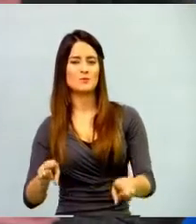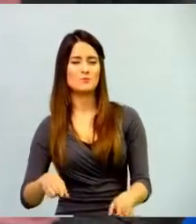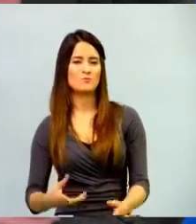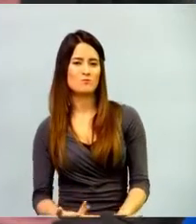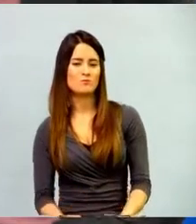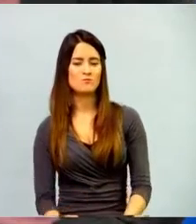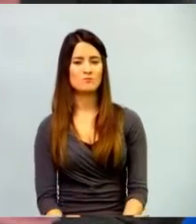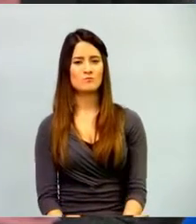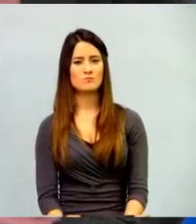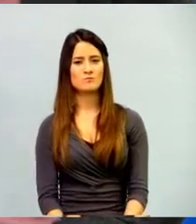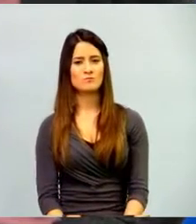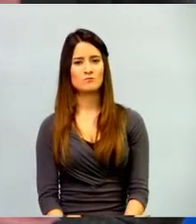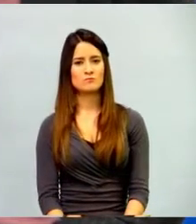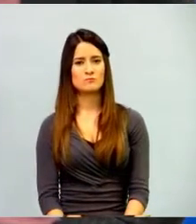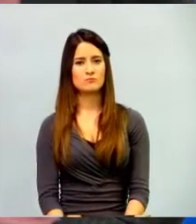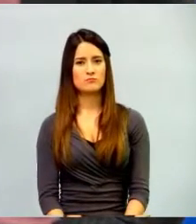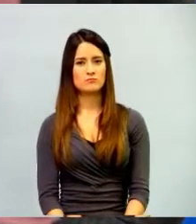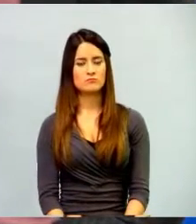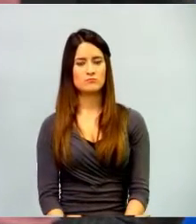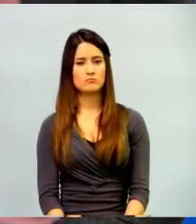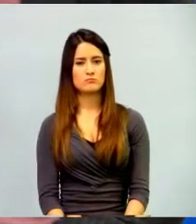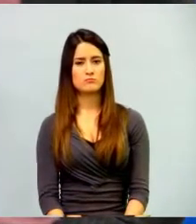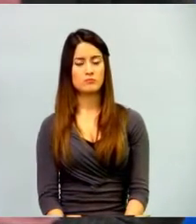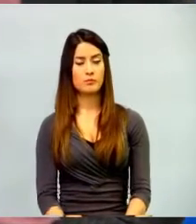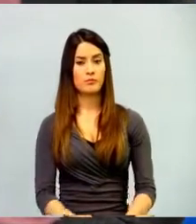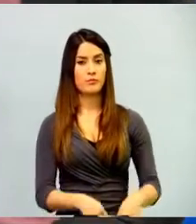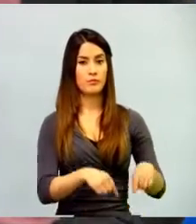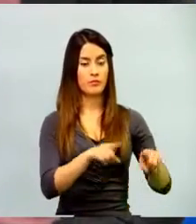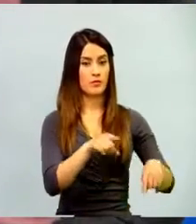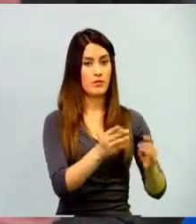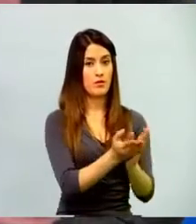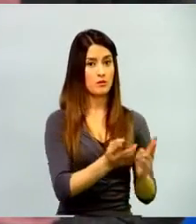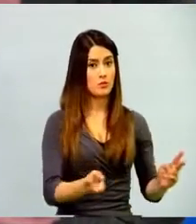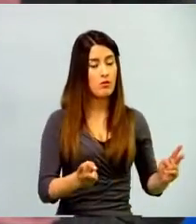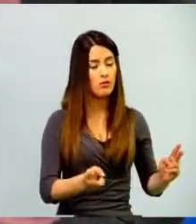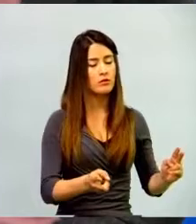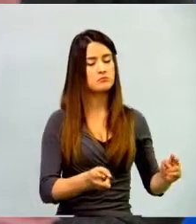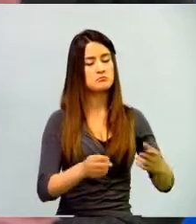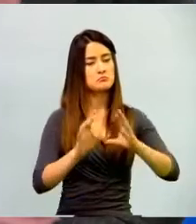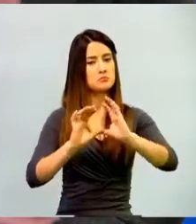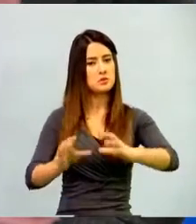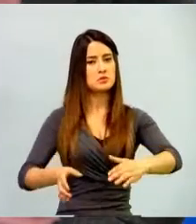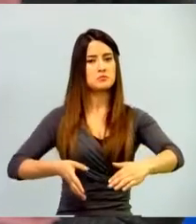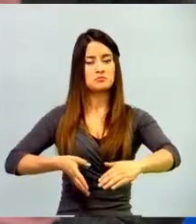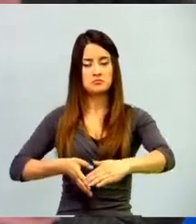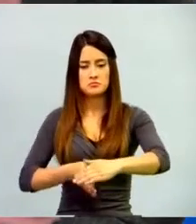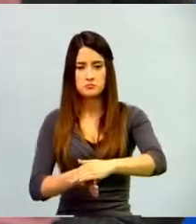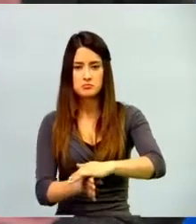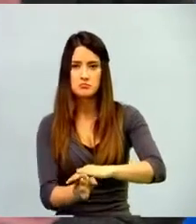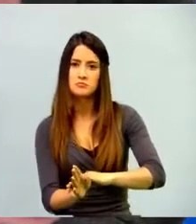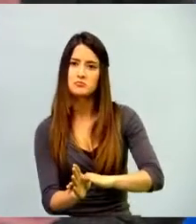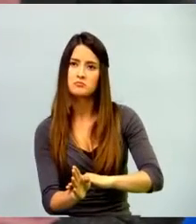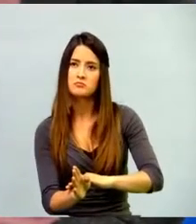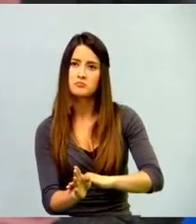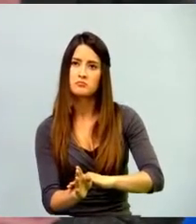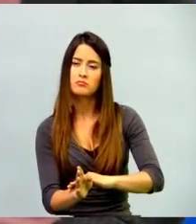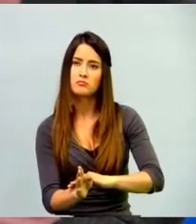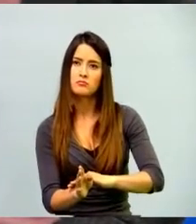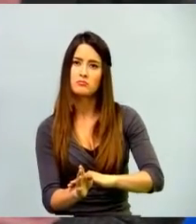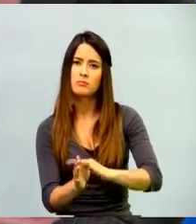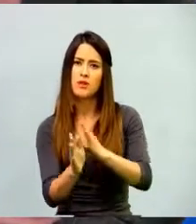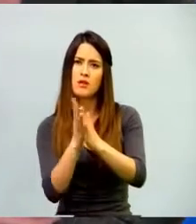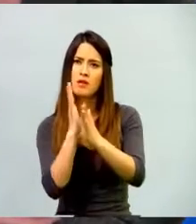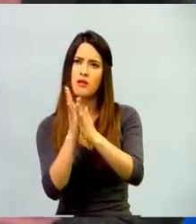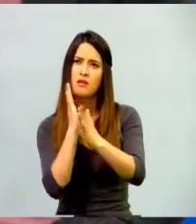clase y con esa apertura que tuvieron de conocimiento encuentran tanta información y el docente no está preparado porque era